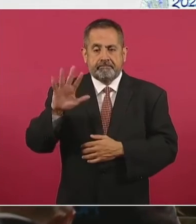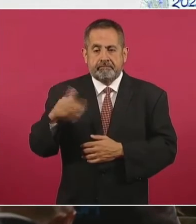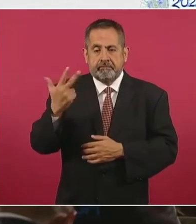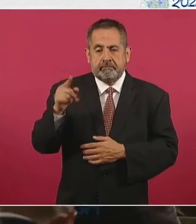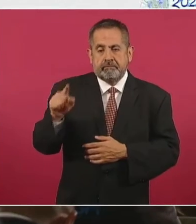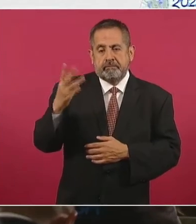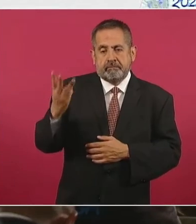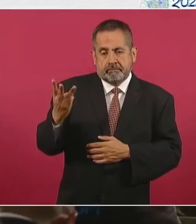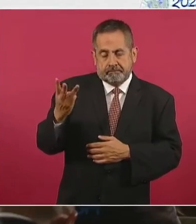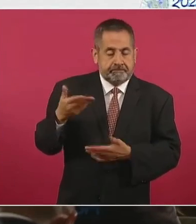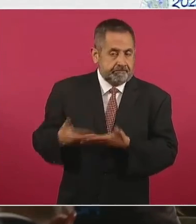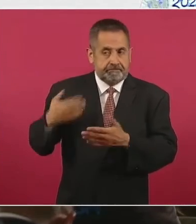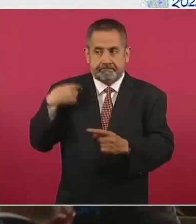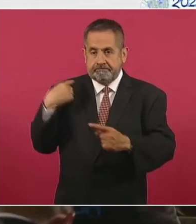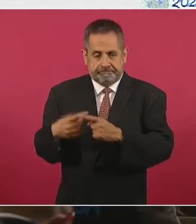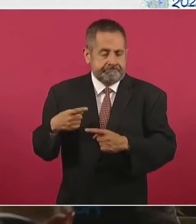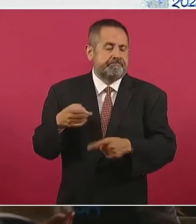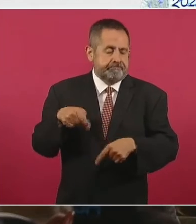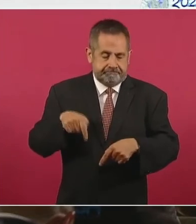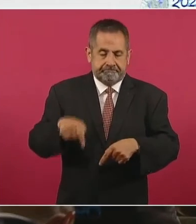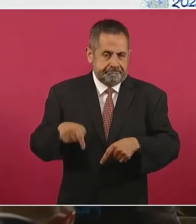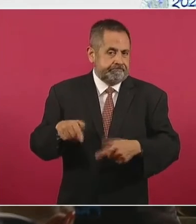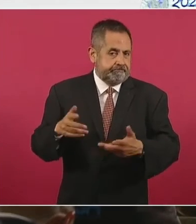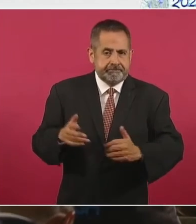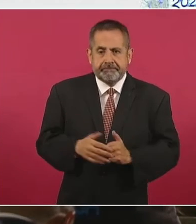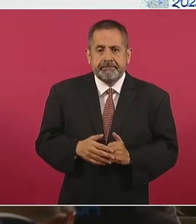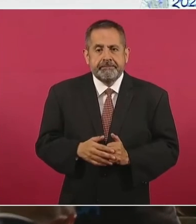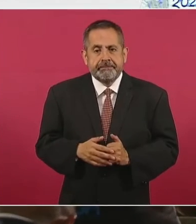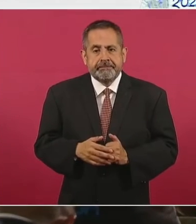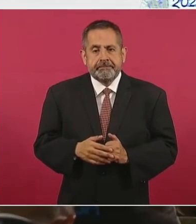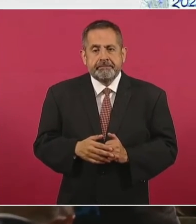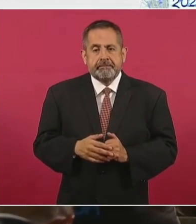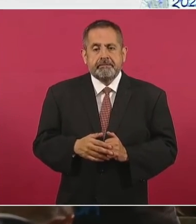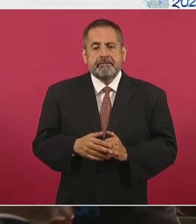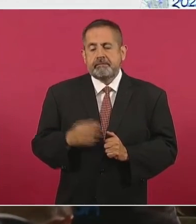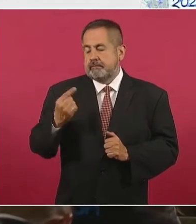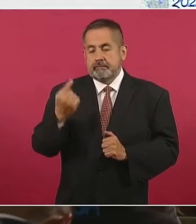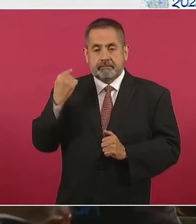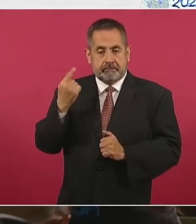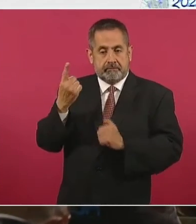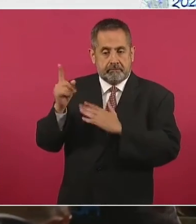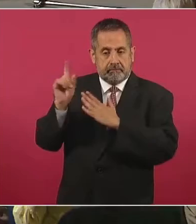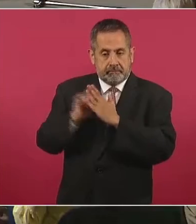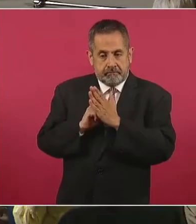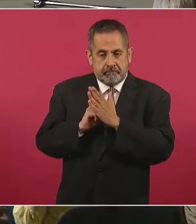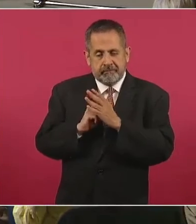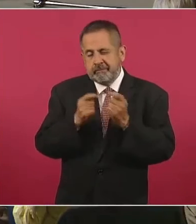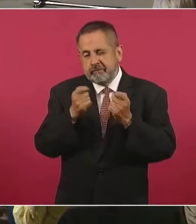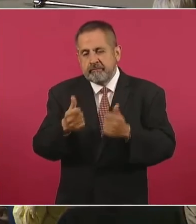en esta administración y en el último mes se tuvo un